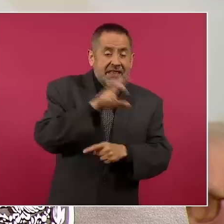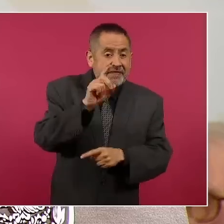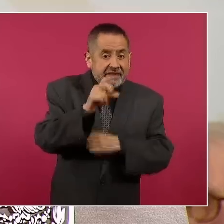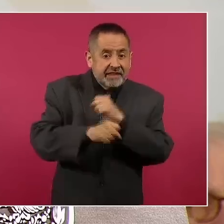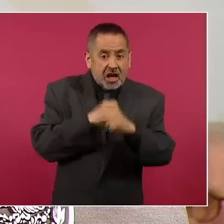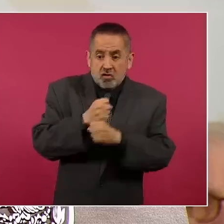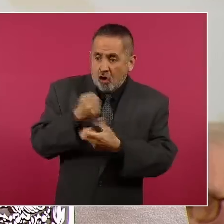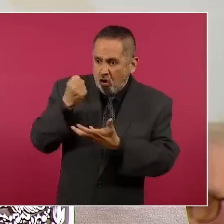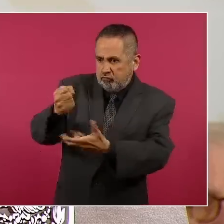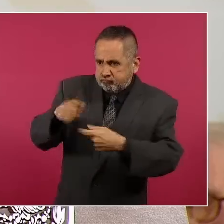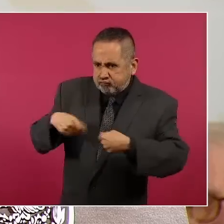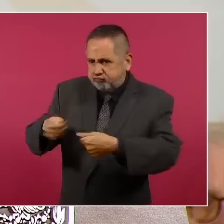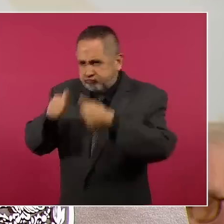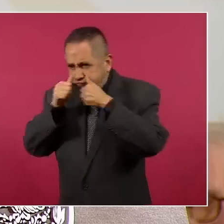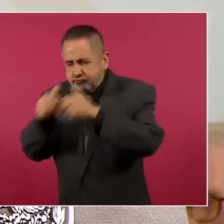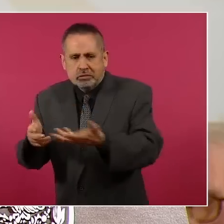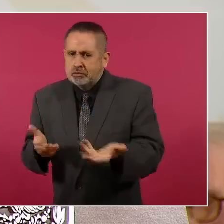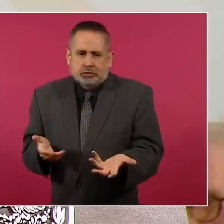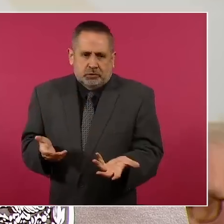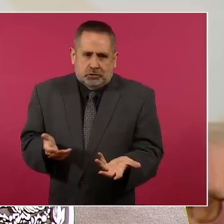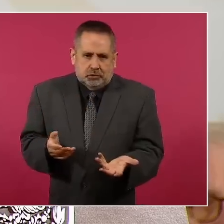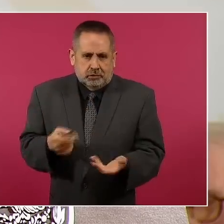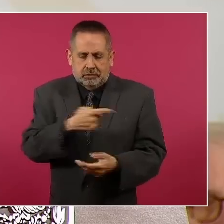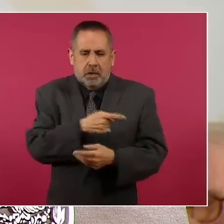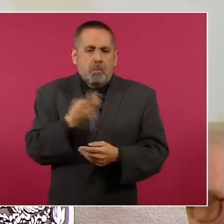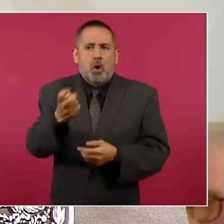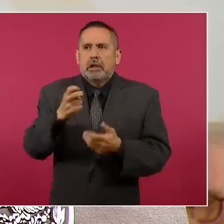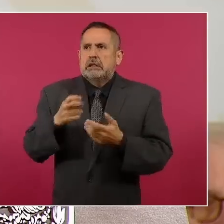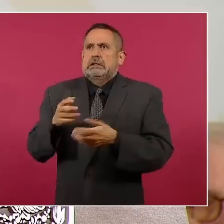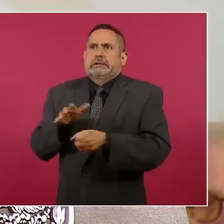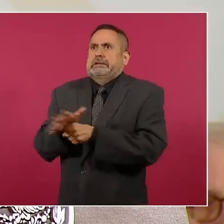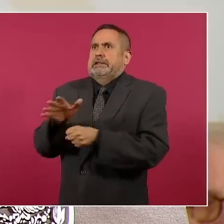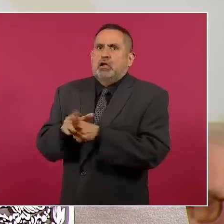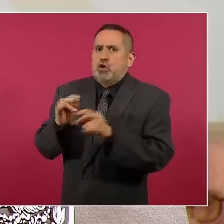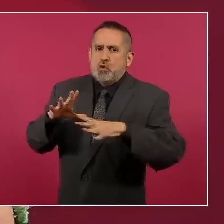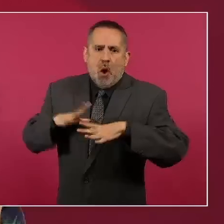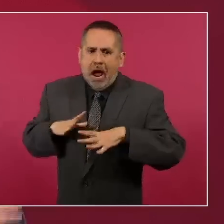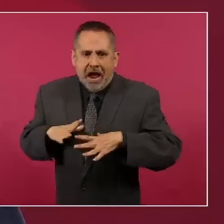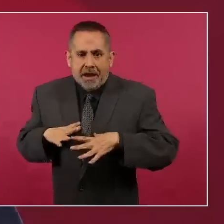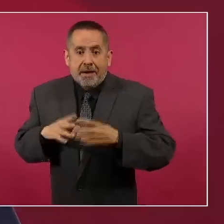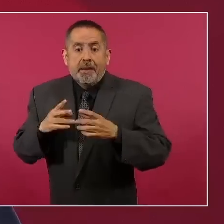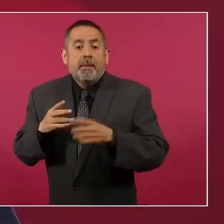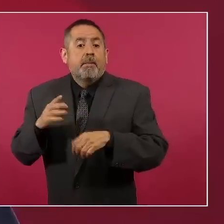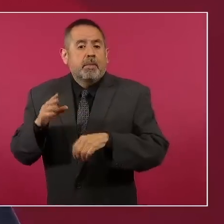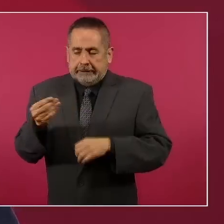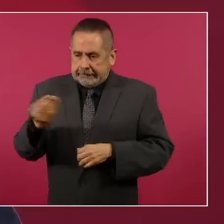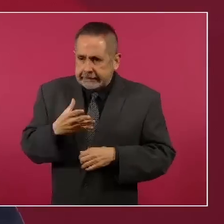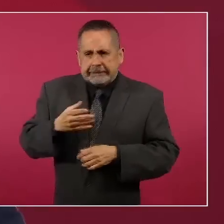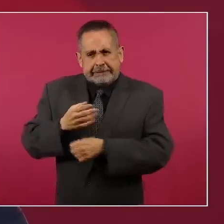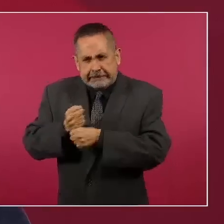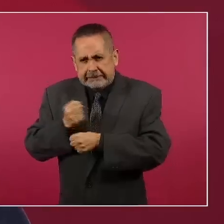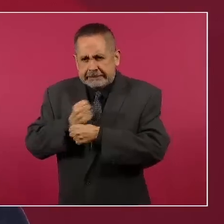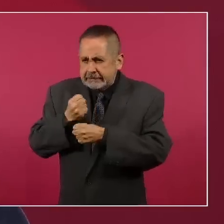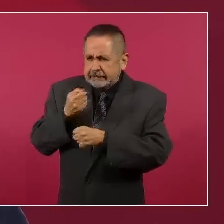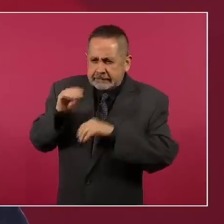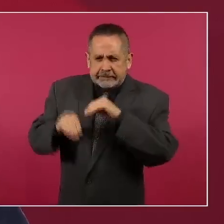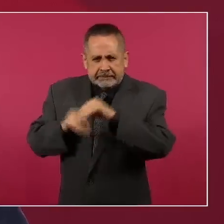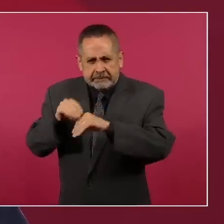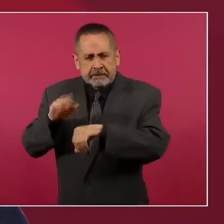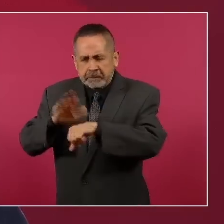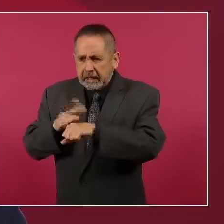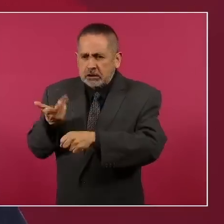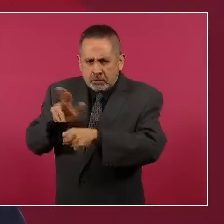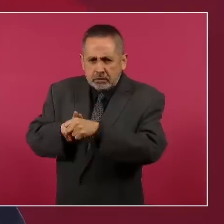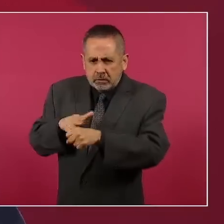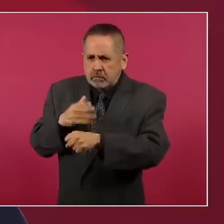atención médica. que tenemos hoy una situación de insuficiencia para poder atender, a pesar de que se han incrementado el número de